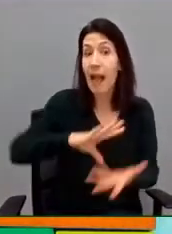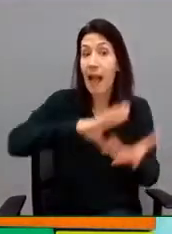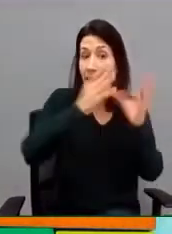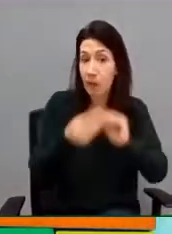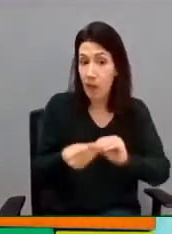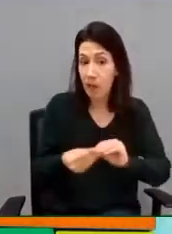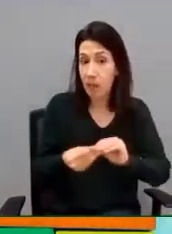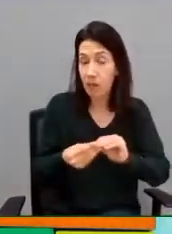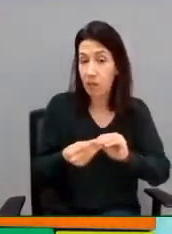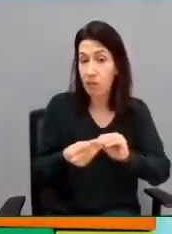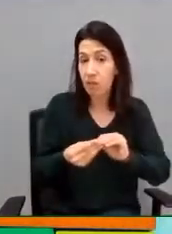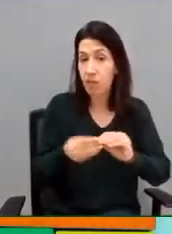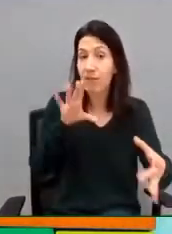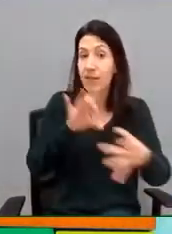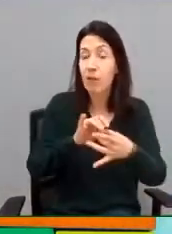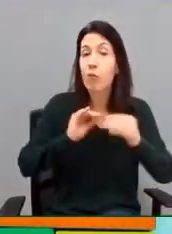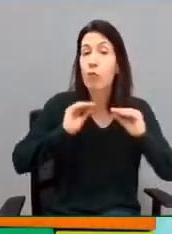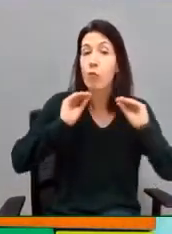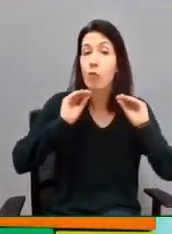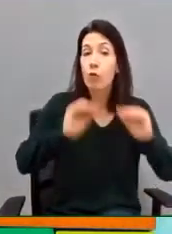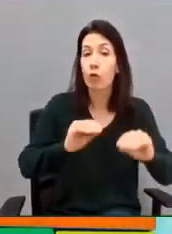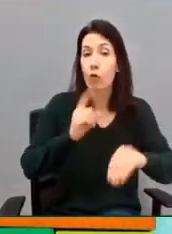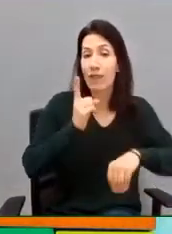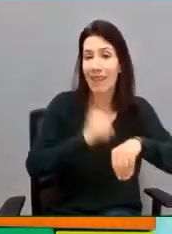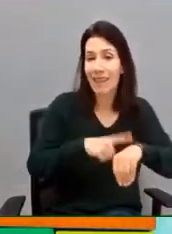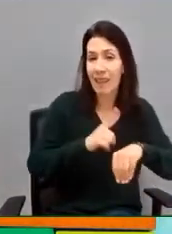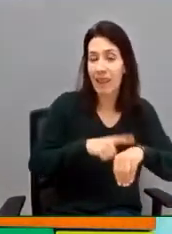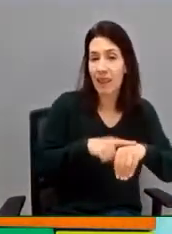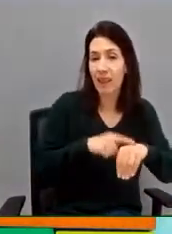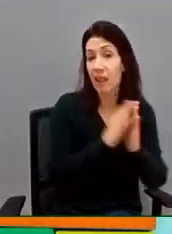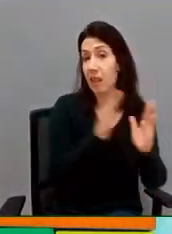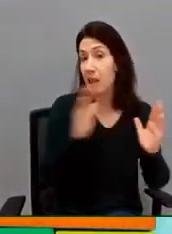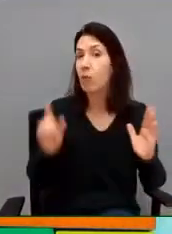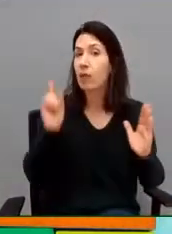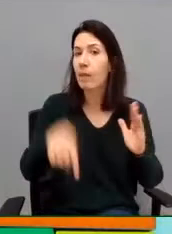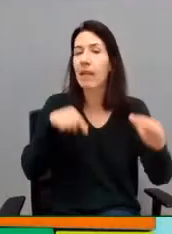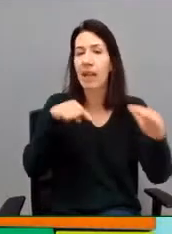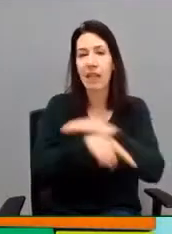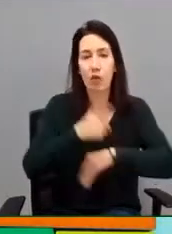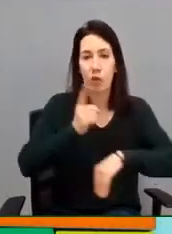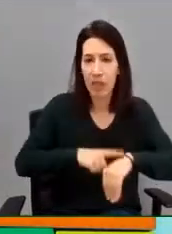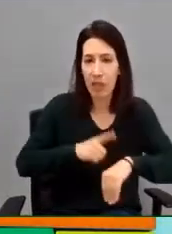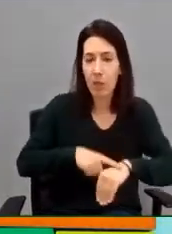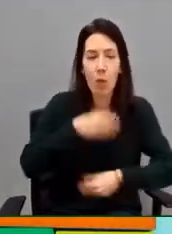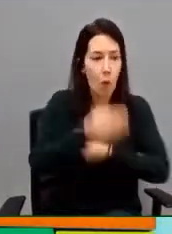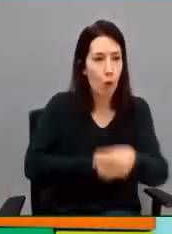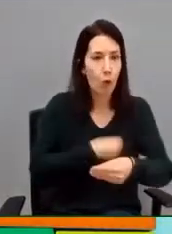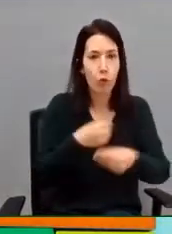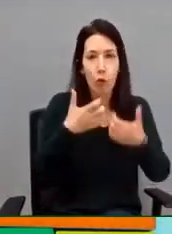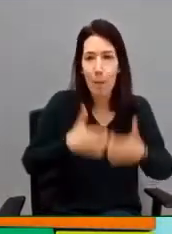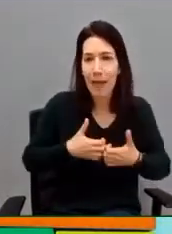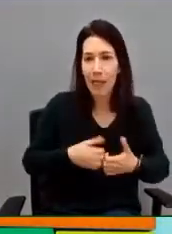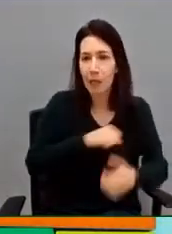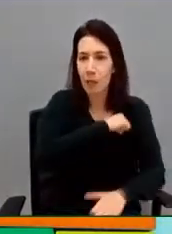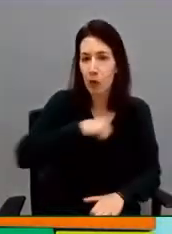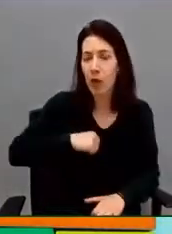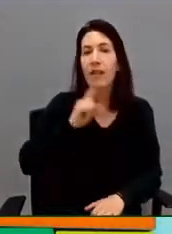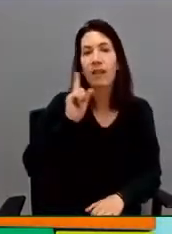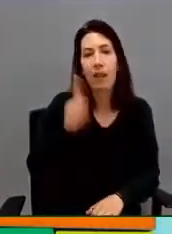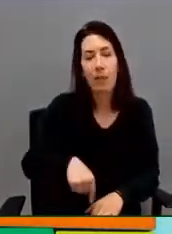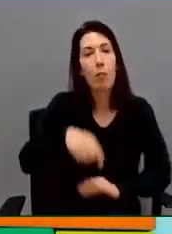respecto a sus edades cronológicas, respecto a la gestión del tiempo, el uso de dispositivos personales con un programa